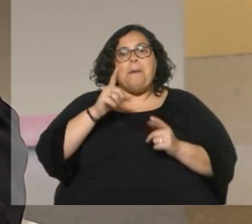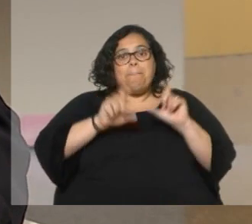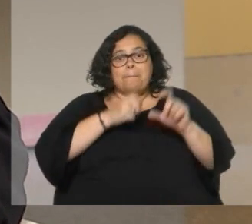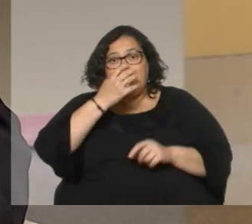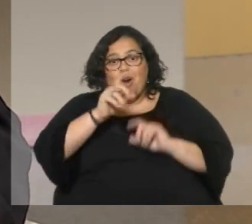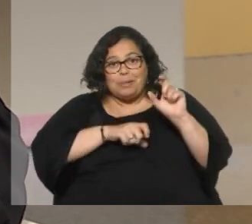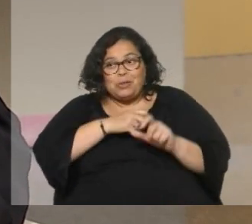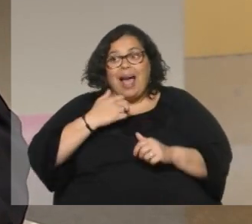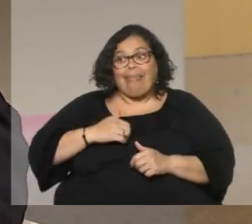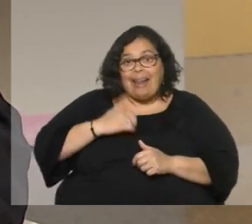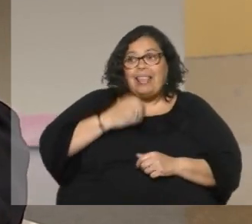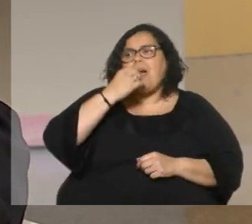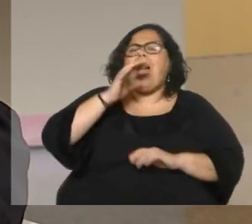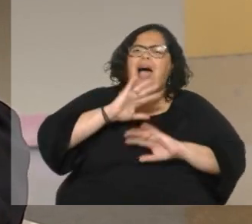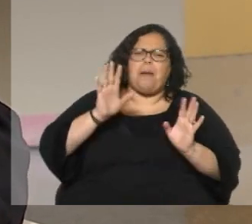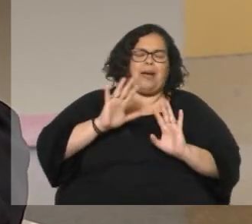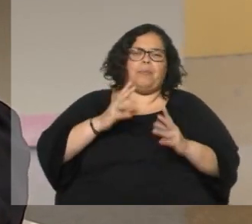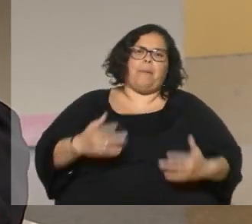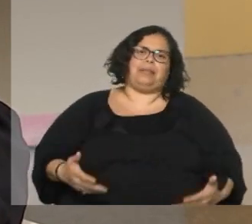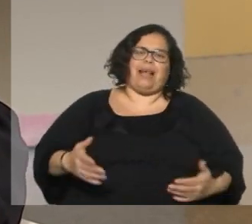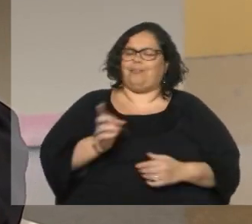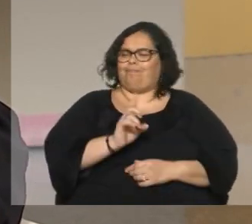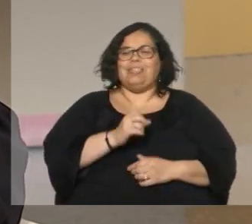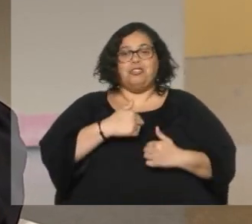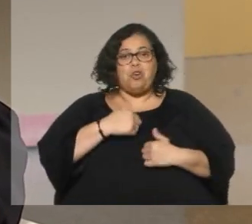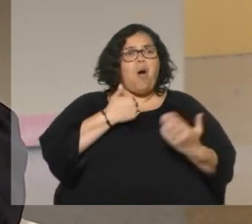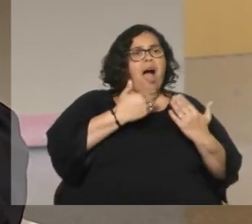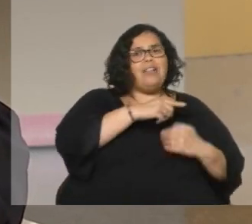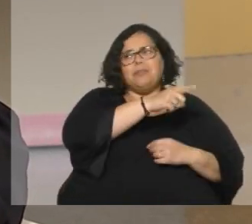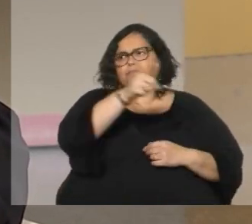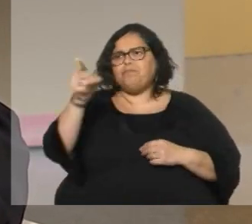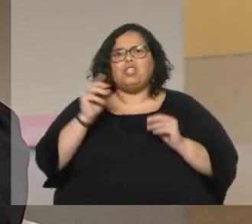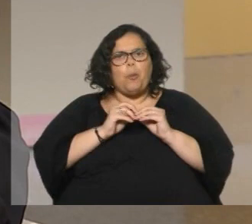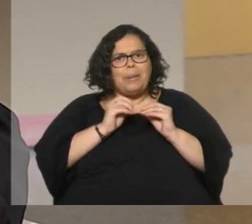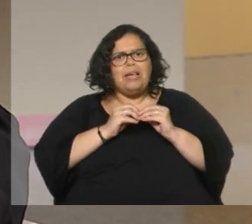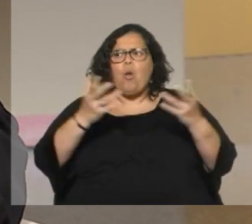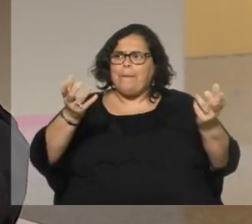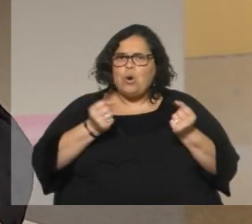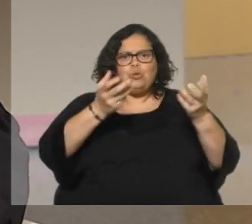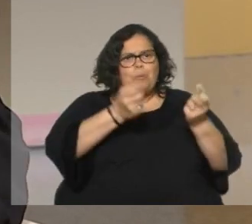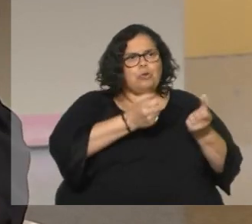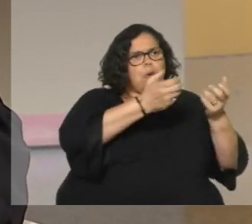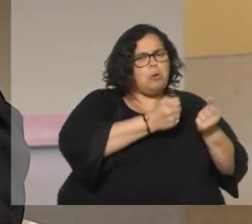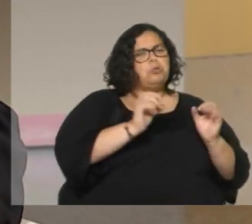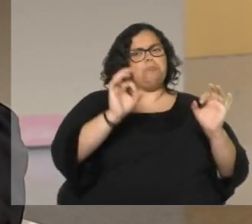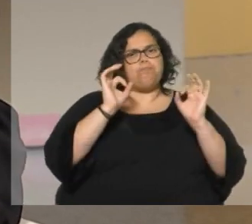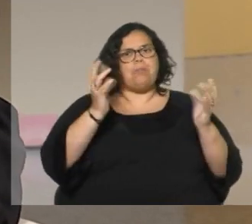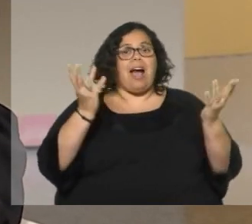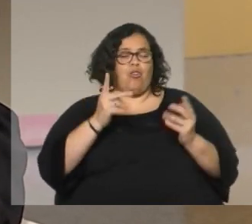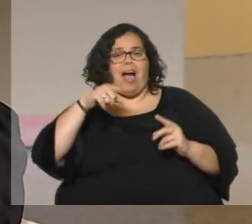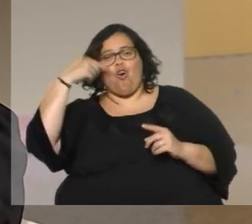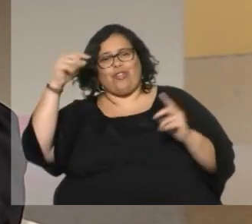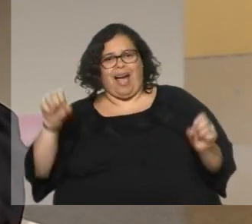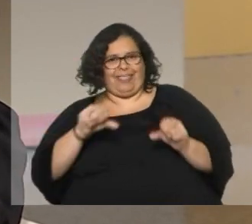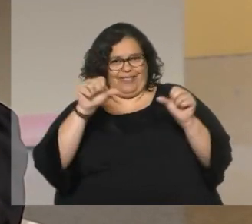poquitito de hablarlo con los compañeros y eso y realmente sí me sentí muy apoyado en todo momento por esa decisión y ahora bueno dedicándome a otras actividades